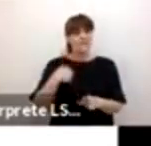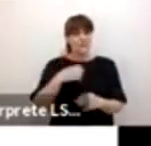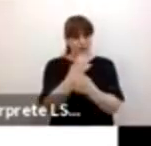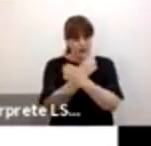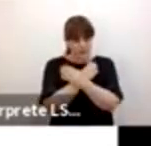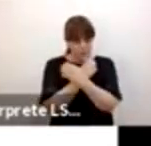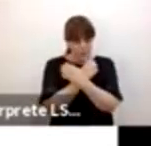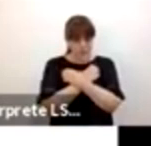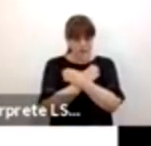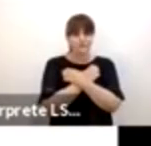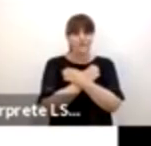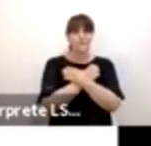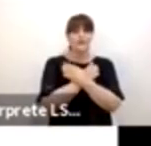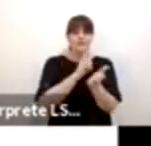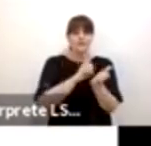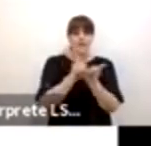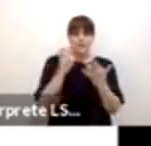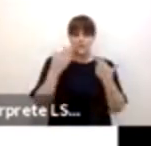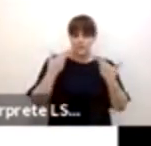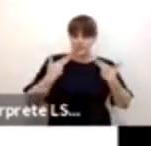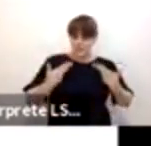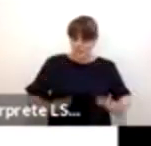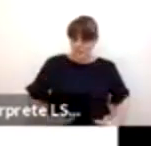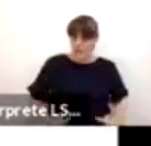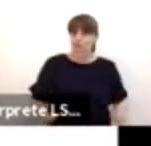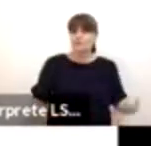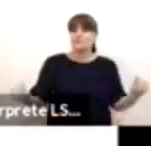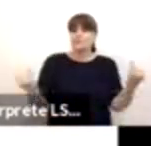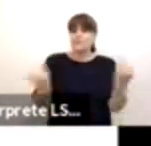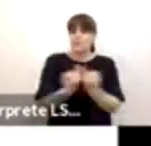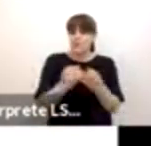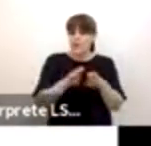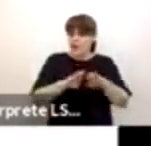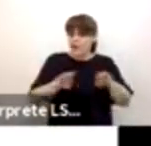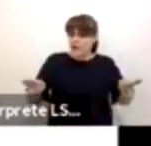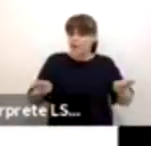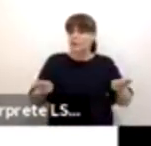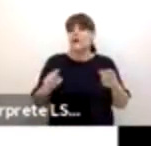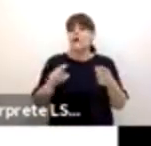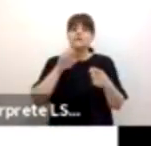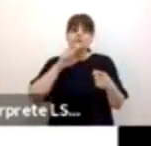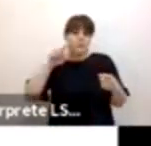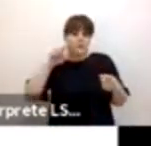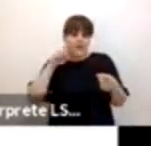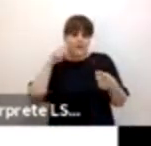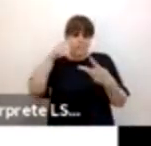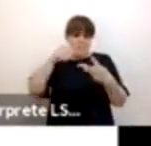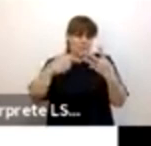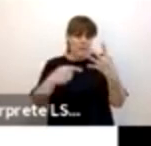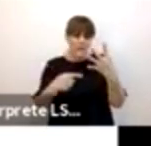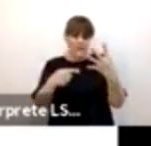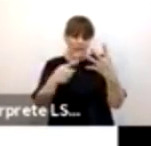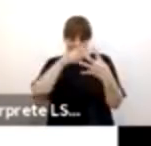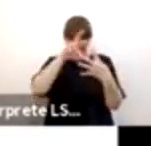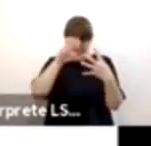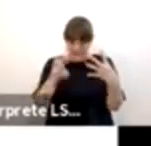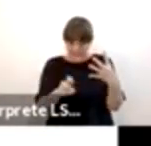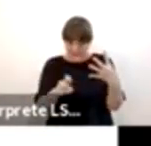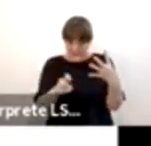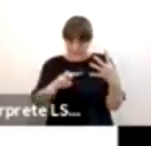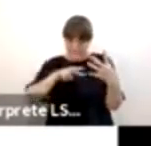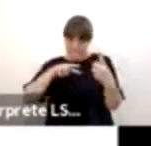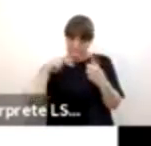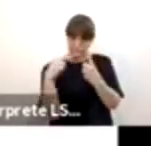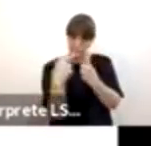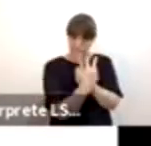formación en derechos humanos, igualdad, inclusión, sexualidad y todas estas otras perspectivas que son indispensables y que